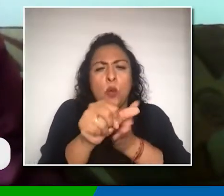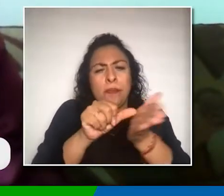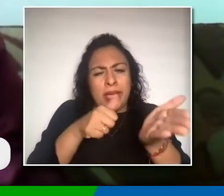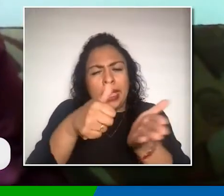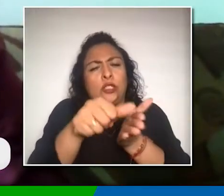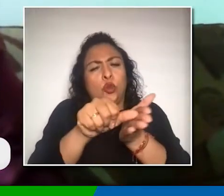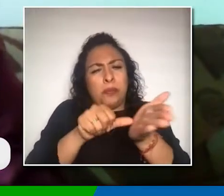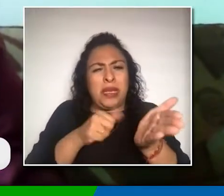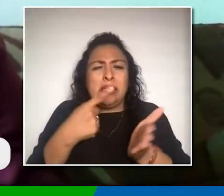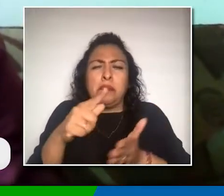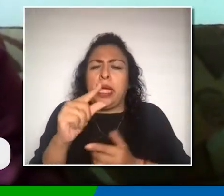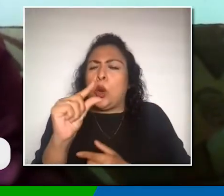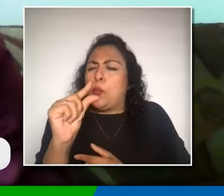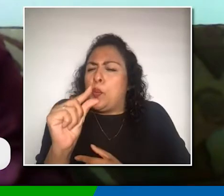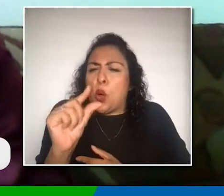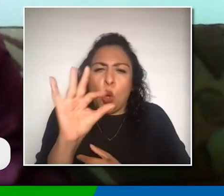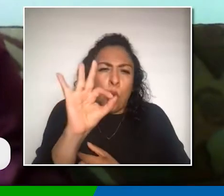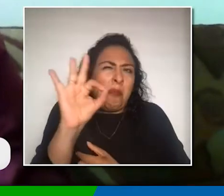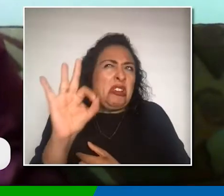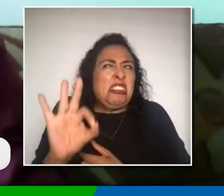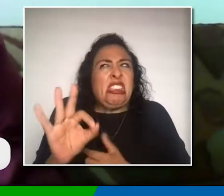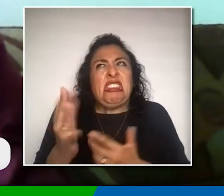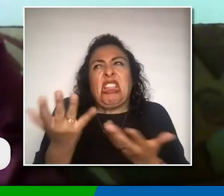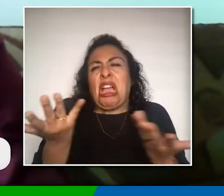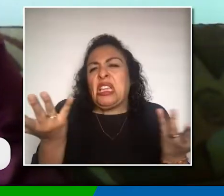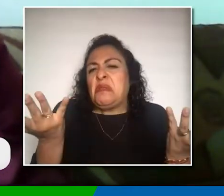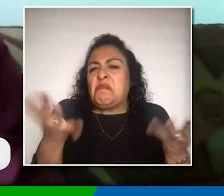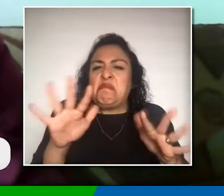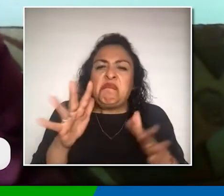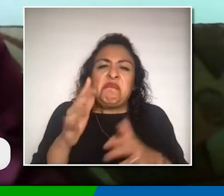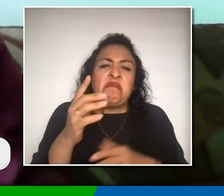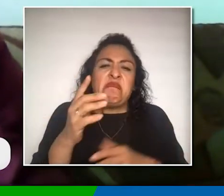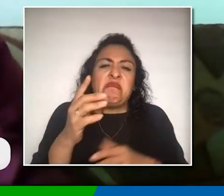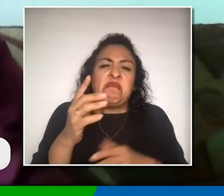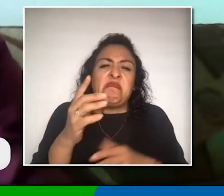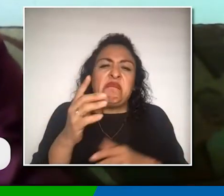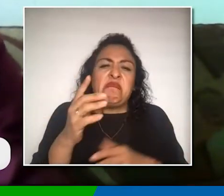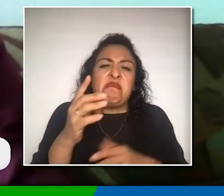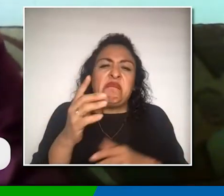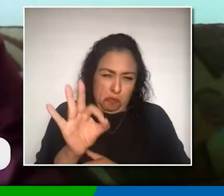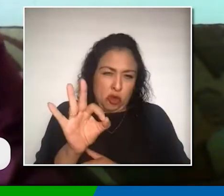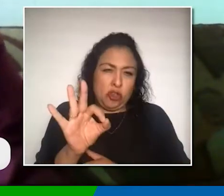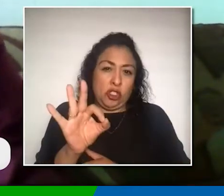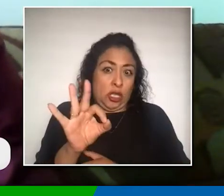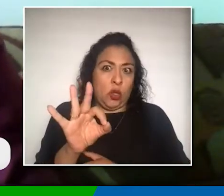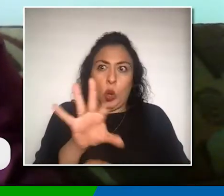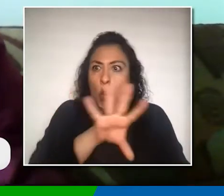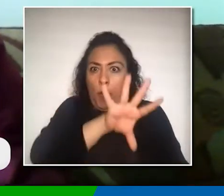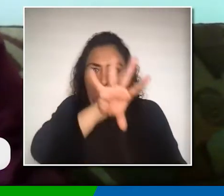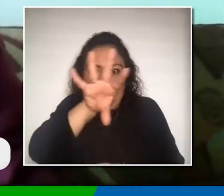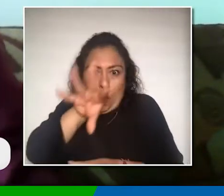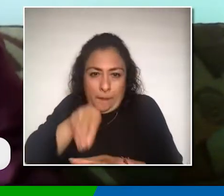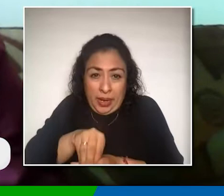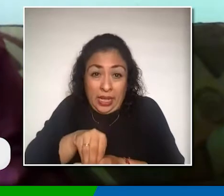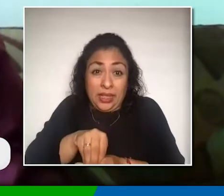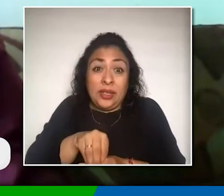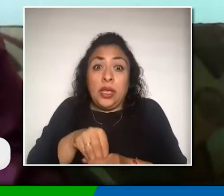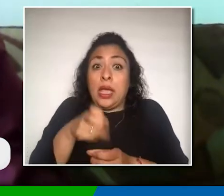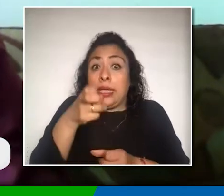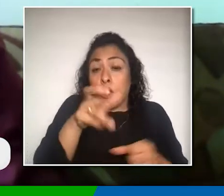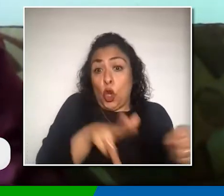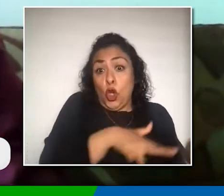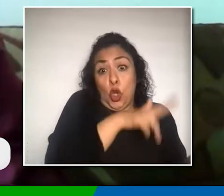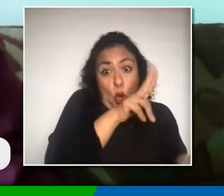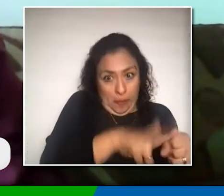muy baja para los servicios que reciben, cubre alrededor de un 13% de los gastos que tenemos y eso en situaciones normales.